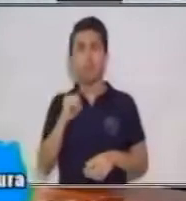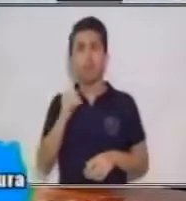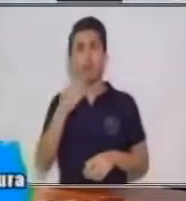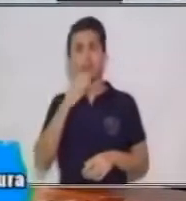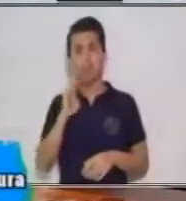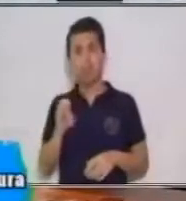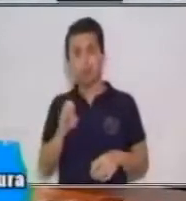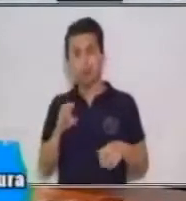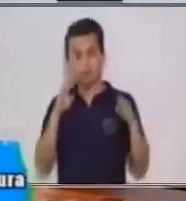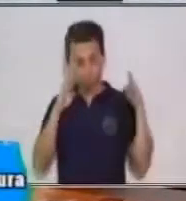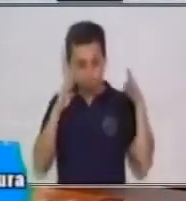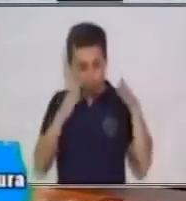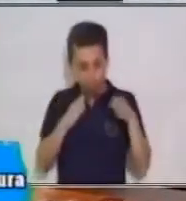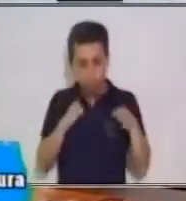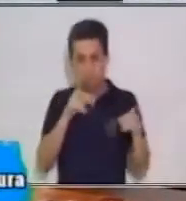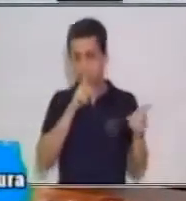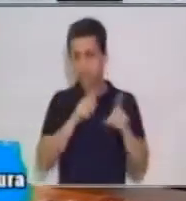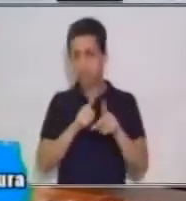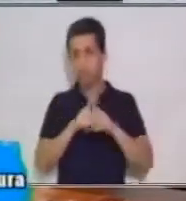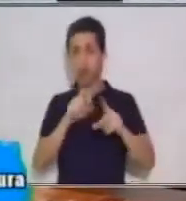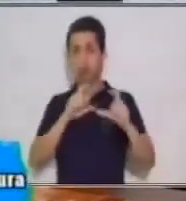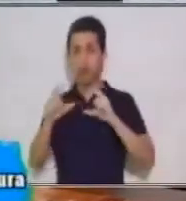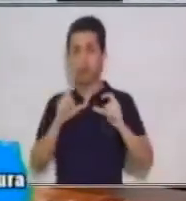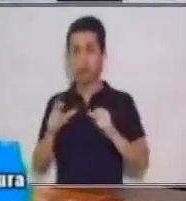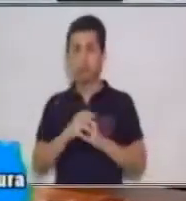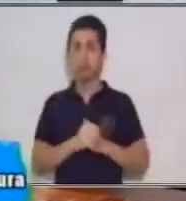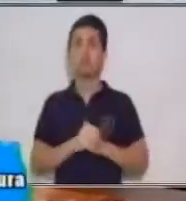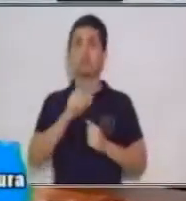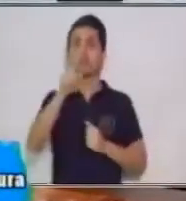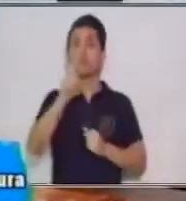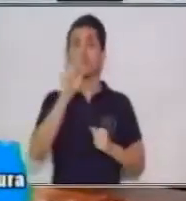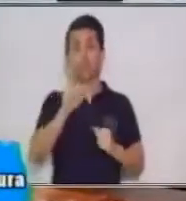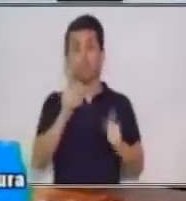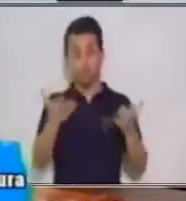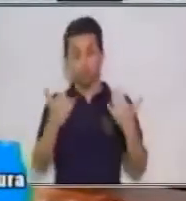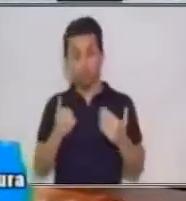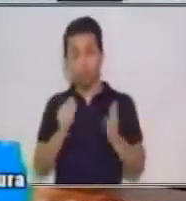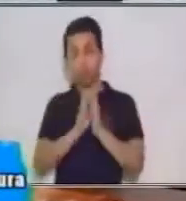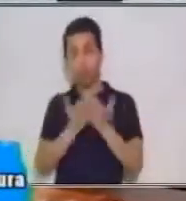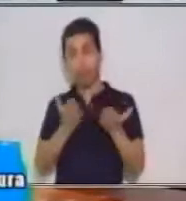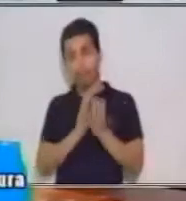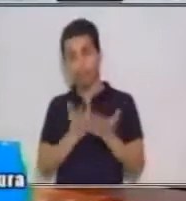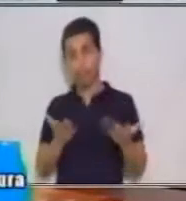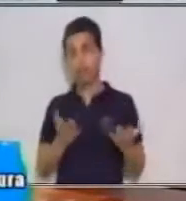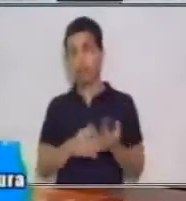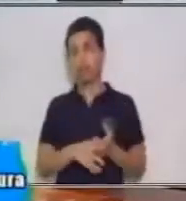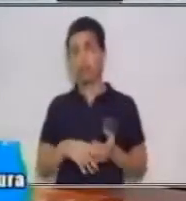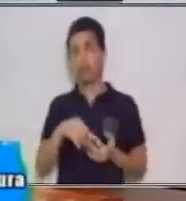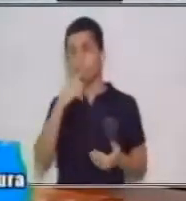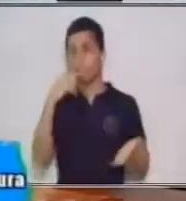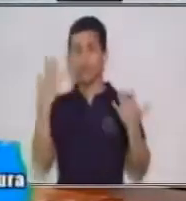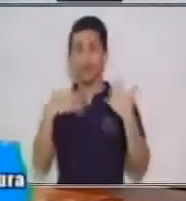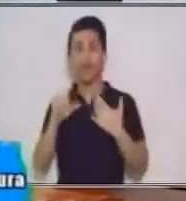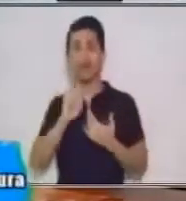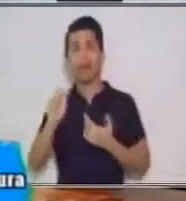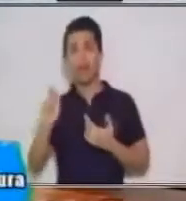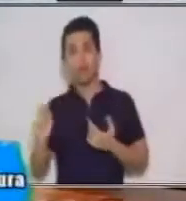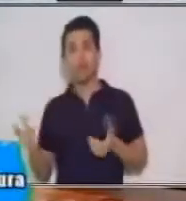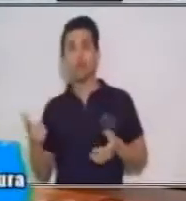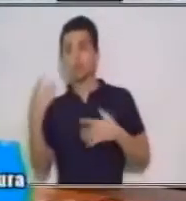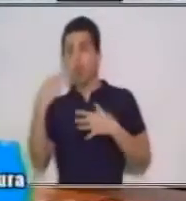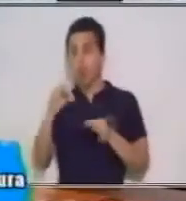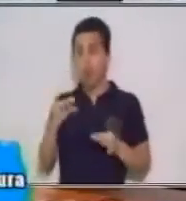comunicación. Te recuerdo que debes de tener tu cuaderno, hojas, crayones, marcadores a la mano